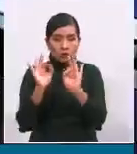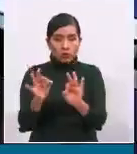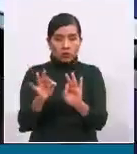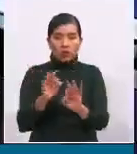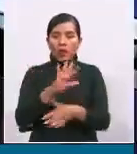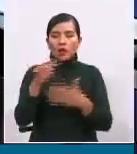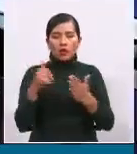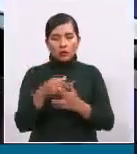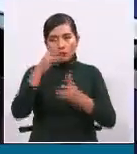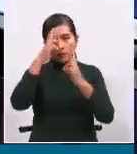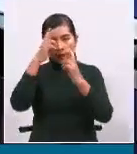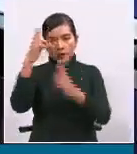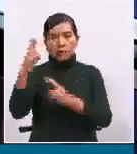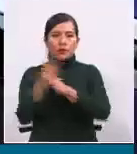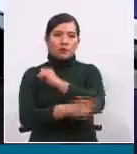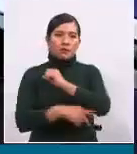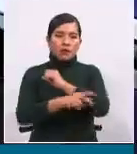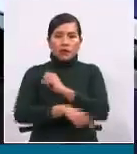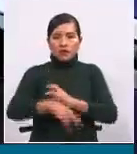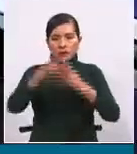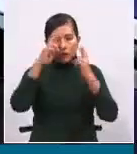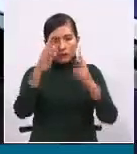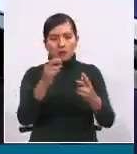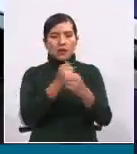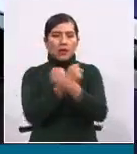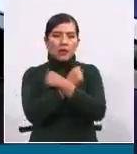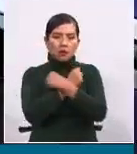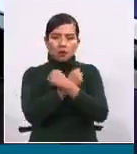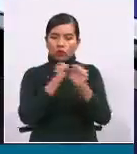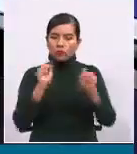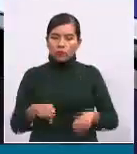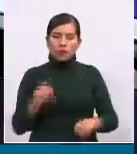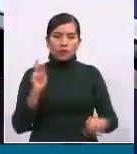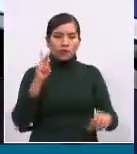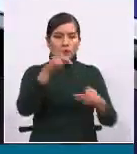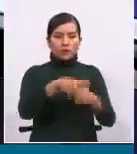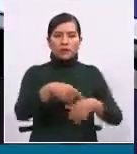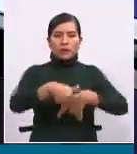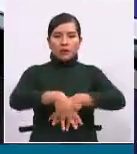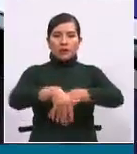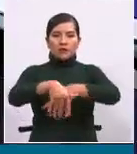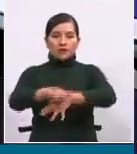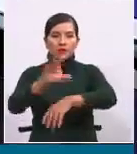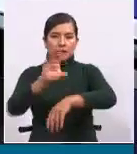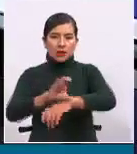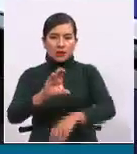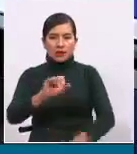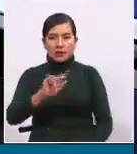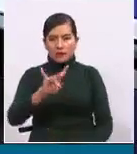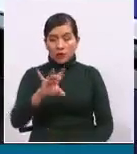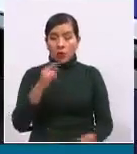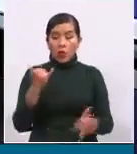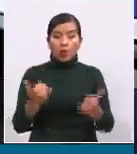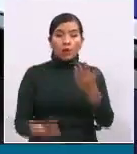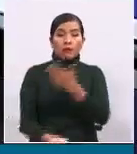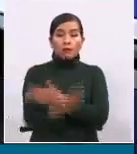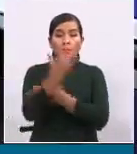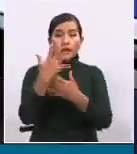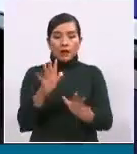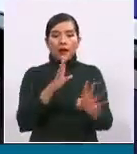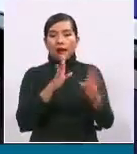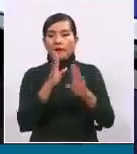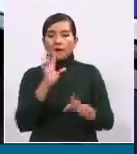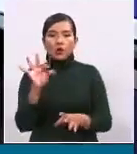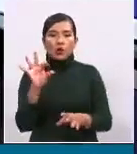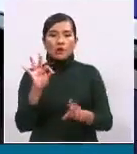reconocemos nuestros símbolos patrios y por lo tanto debemos participar de los desfiles cívicos. Esta mañana hablábamos con los nueve directores